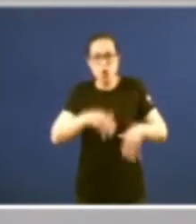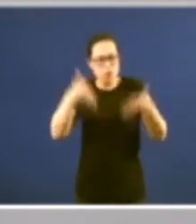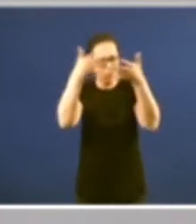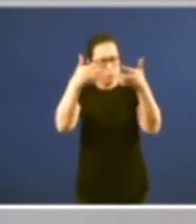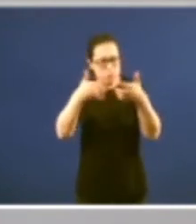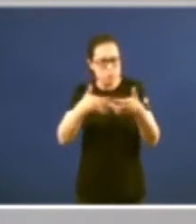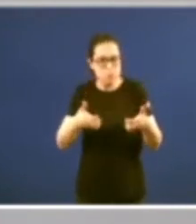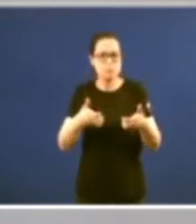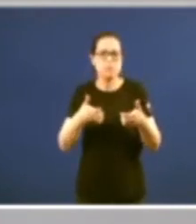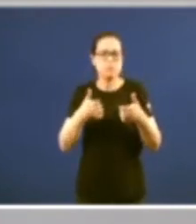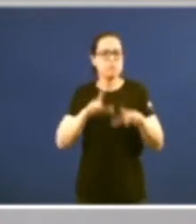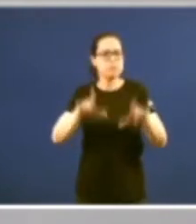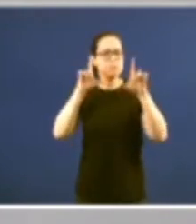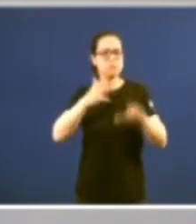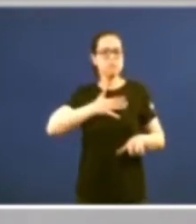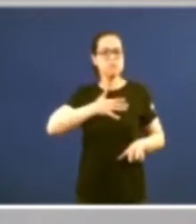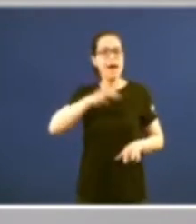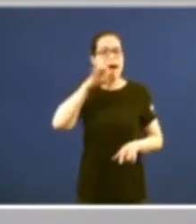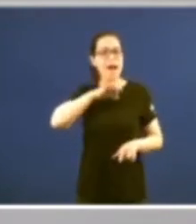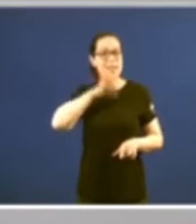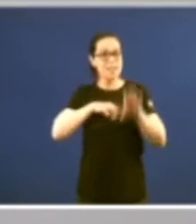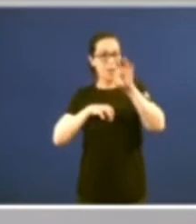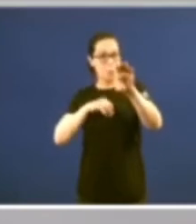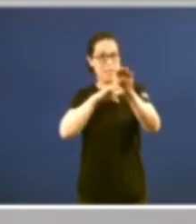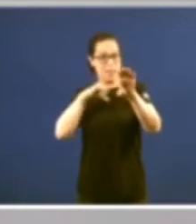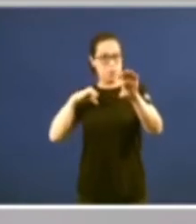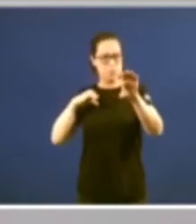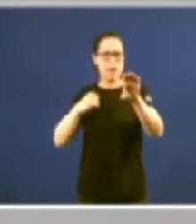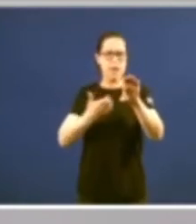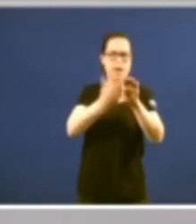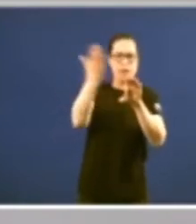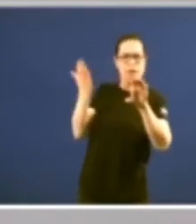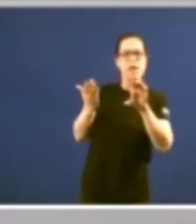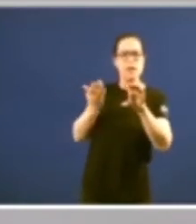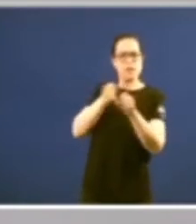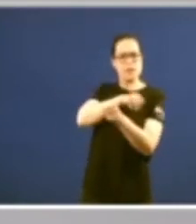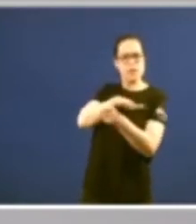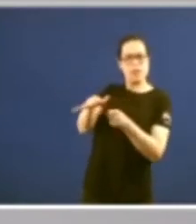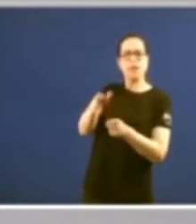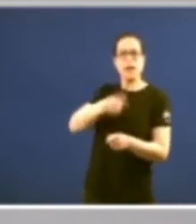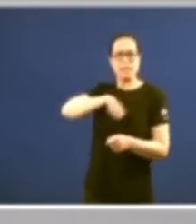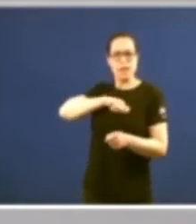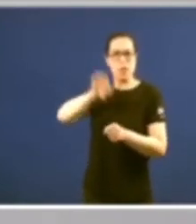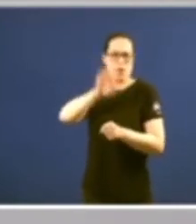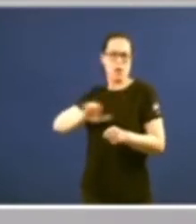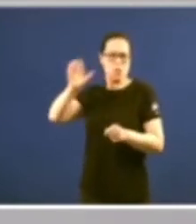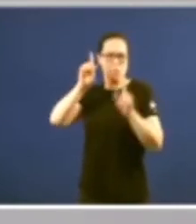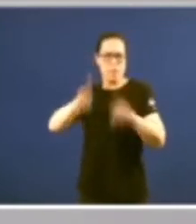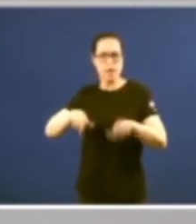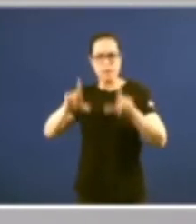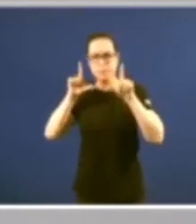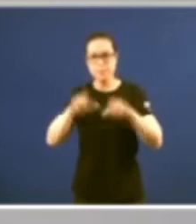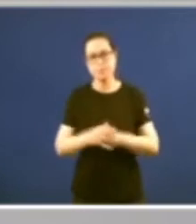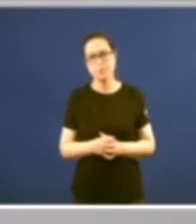protagonismo de lo gallego no son en la comunidad autónoma sino en general en el Estado y en Europa no digamos